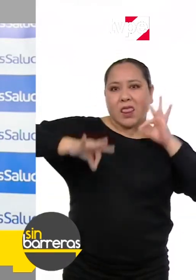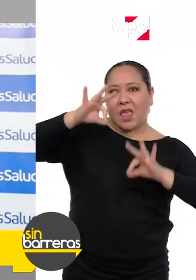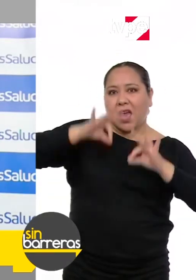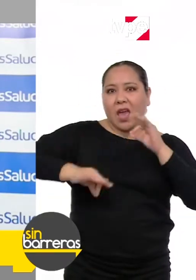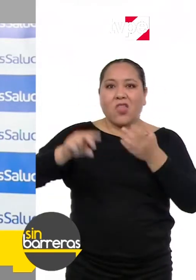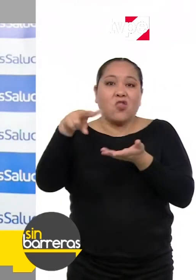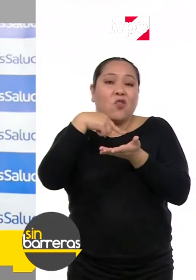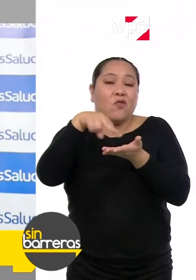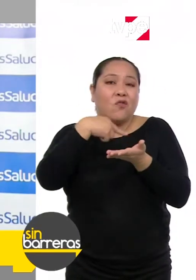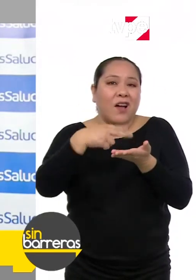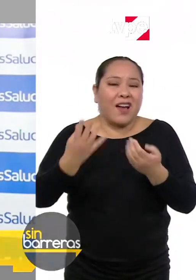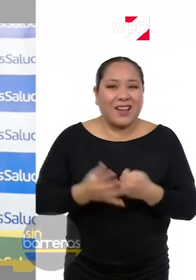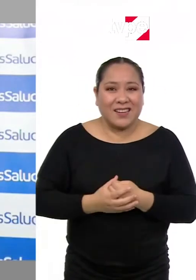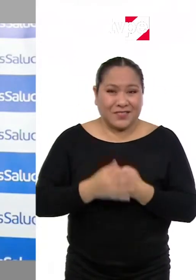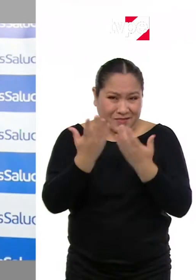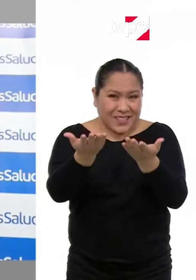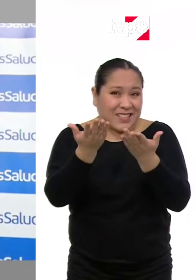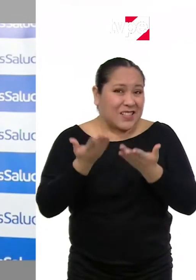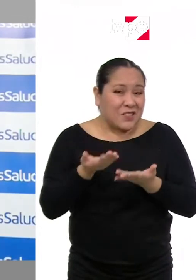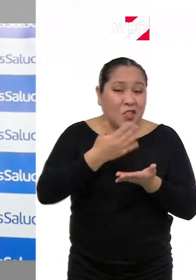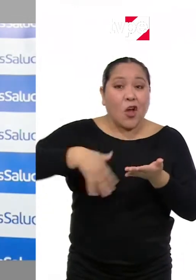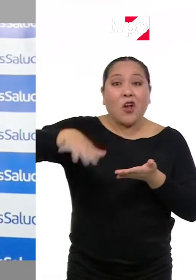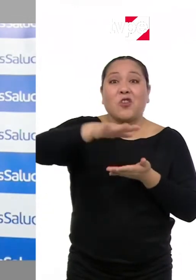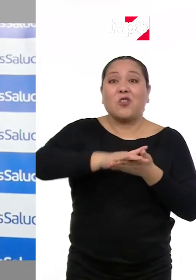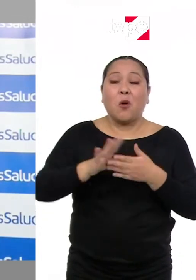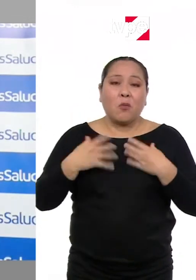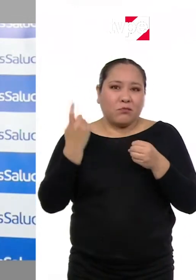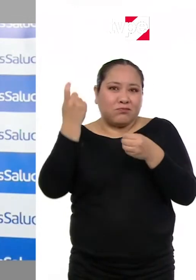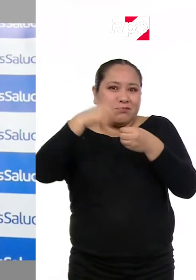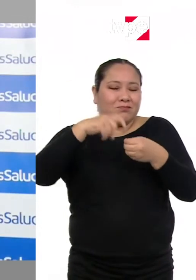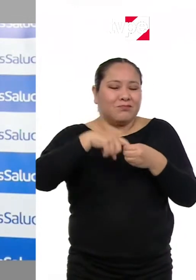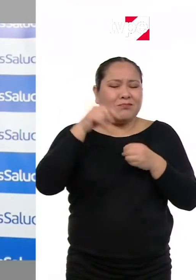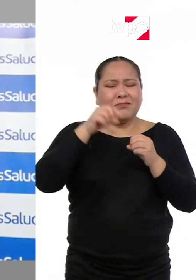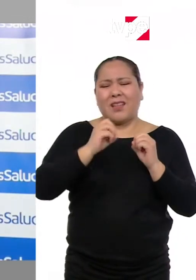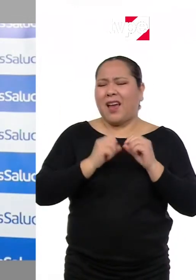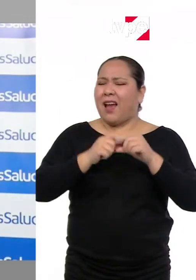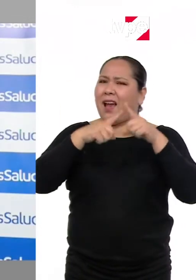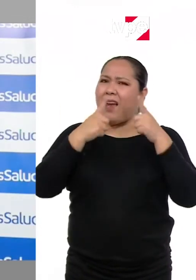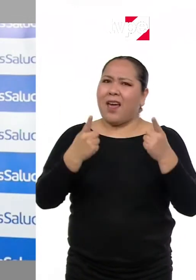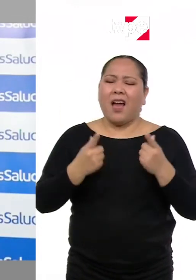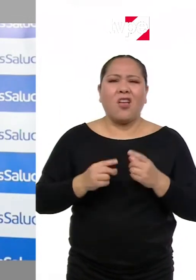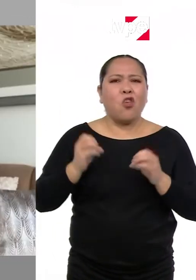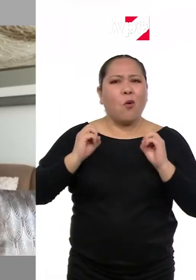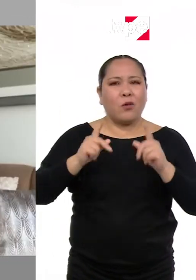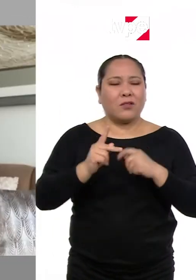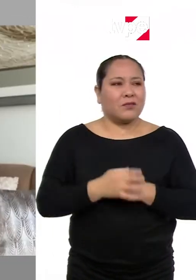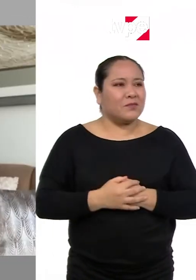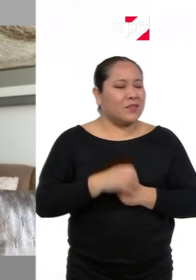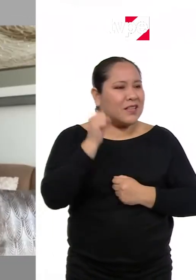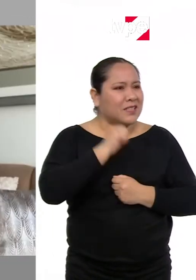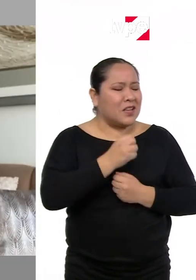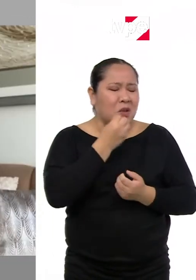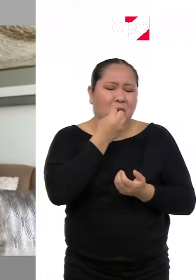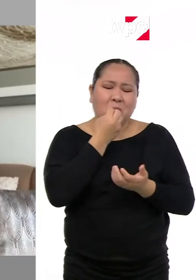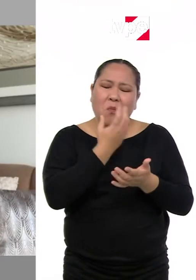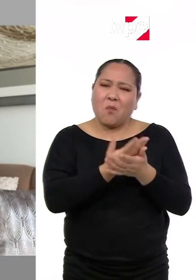teatro, danzas. Y los invito a que todos puedan participar porque es una gran oportunidad. En realidad es una muy buena